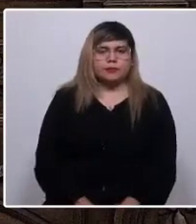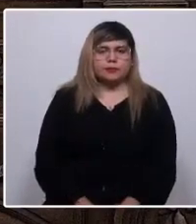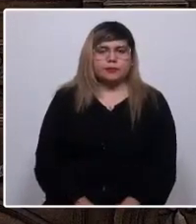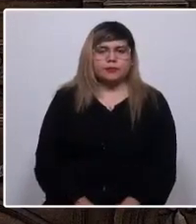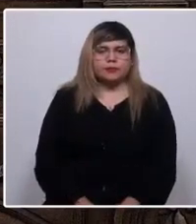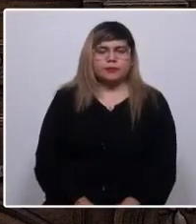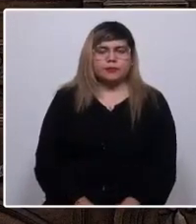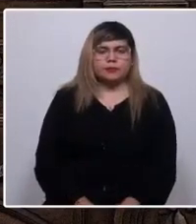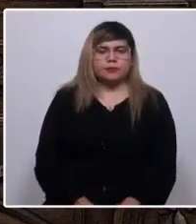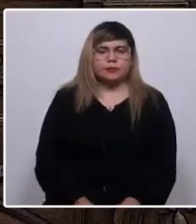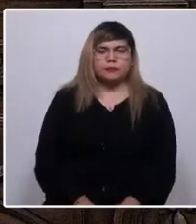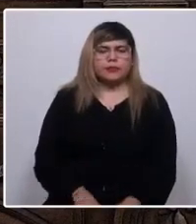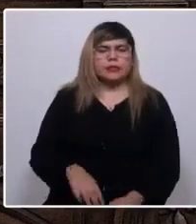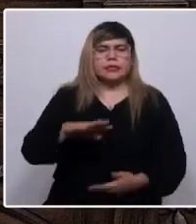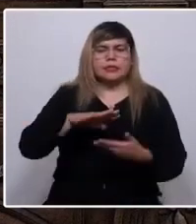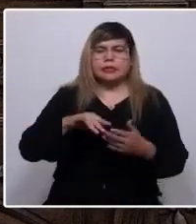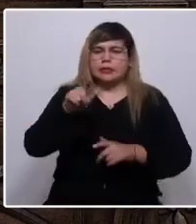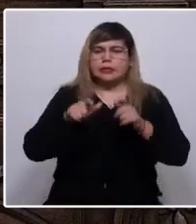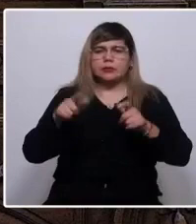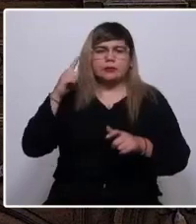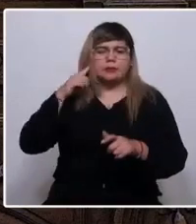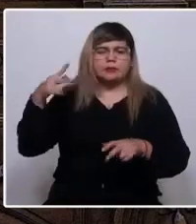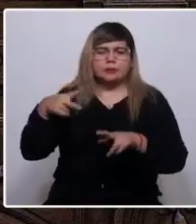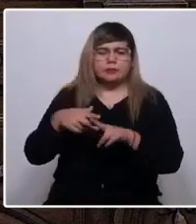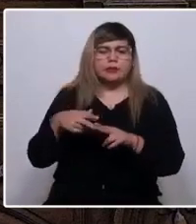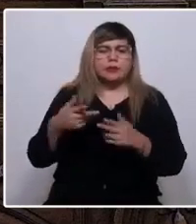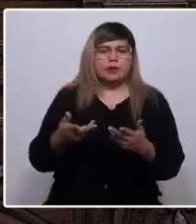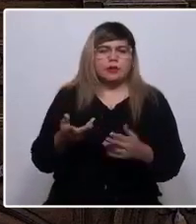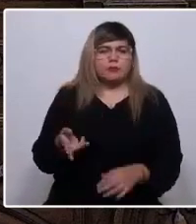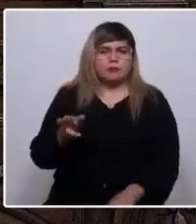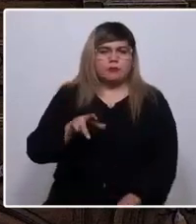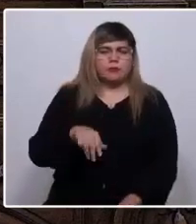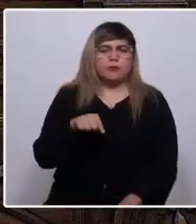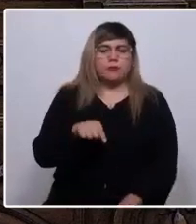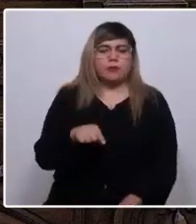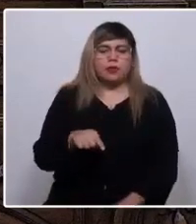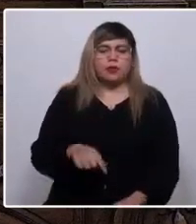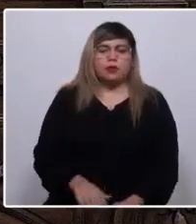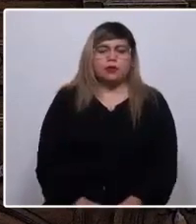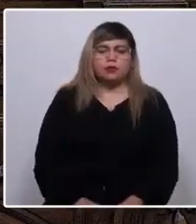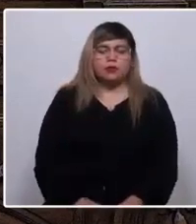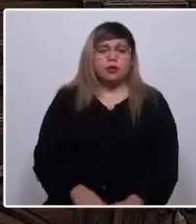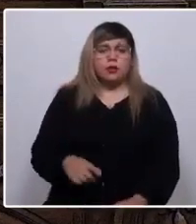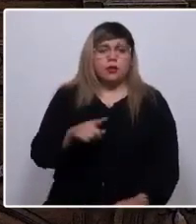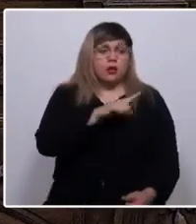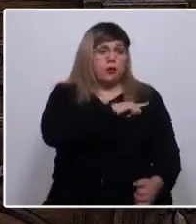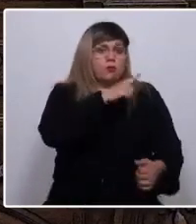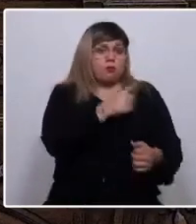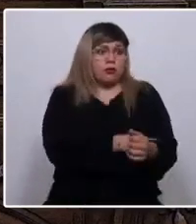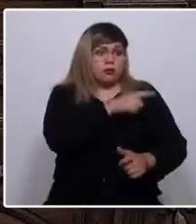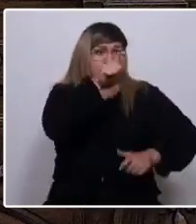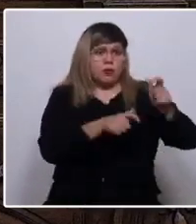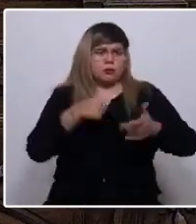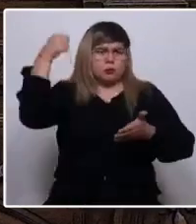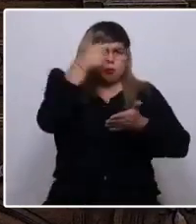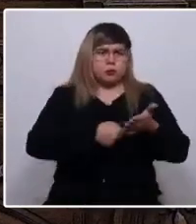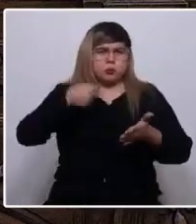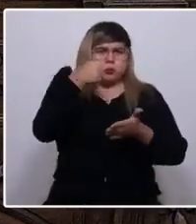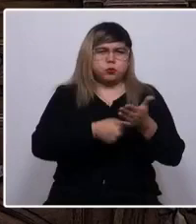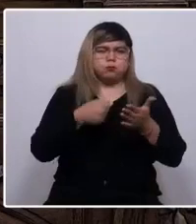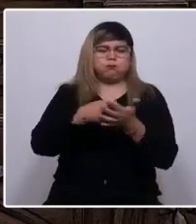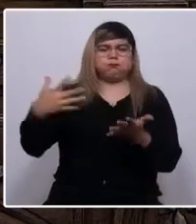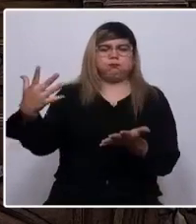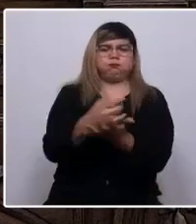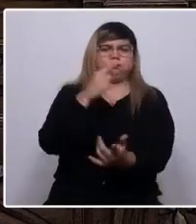permitió, pero los aymaras somos esforzados, perseverantes y luchadores, y con la fuerza de nuestros ancestros logramos nuestros objetivos.